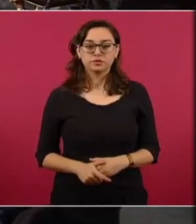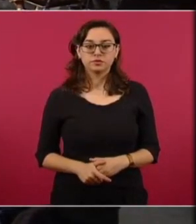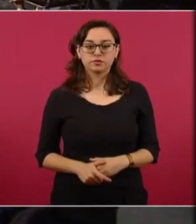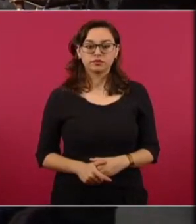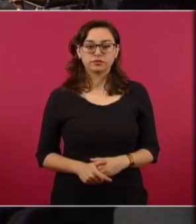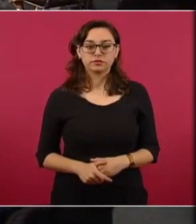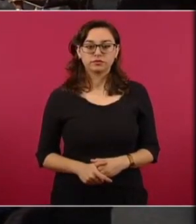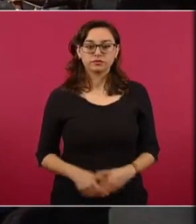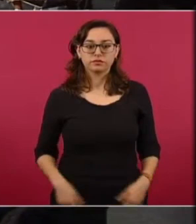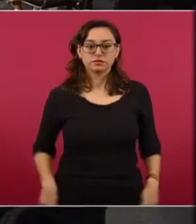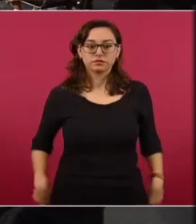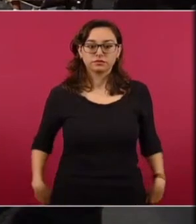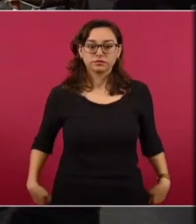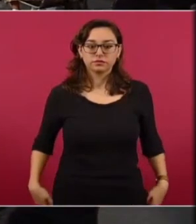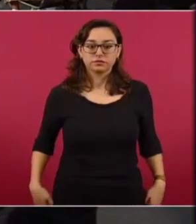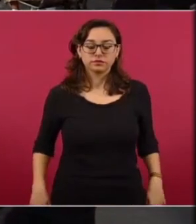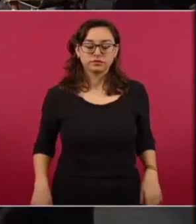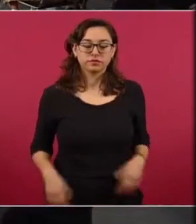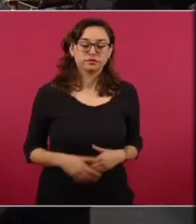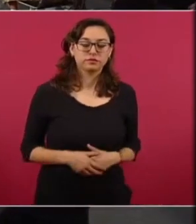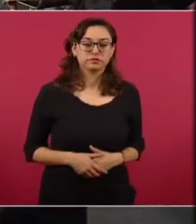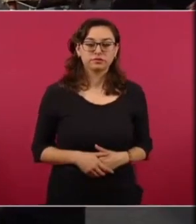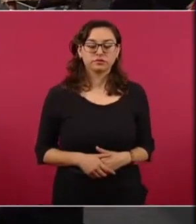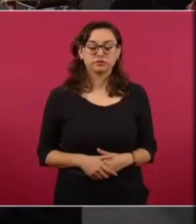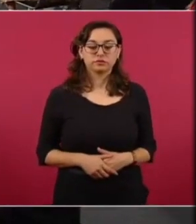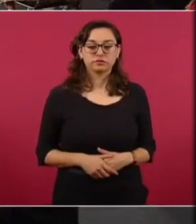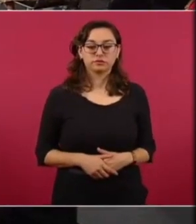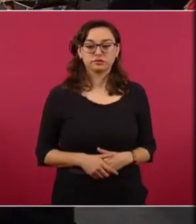la explicación que no se ha dado sí